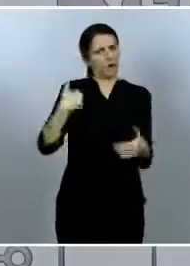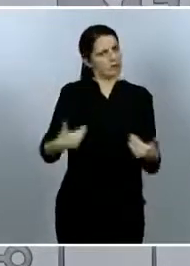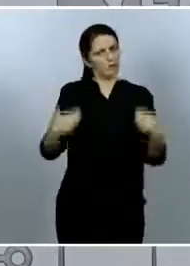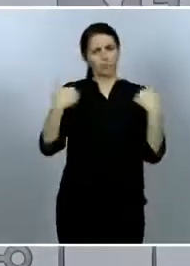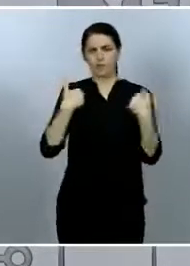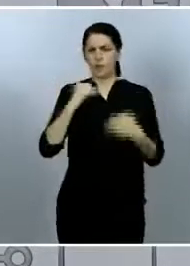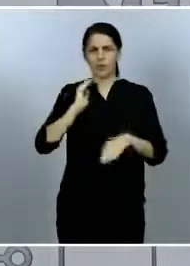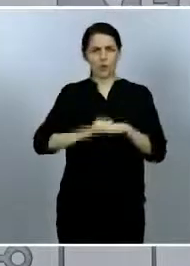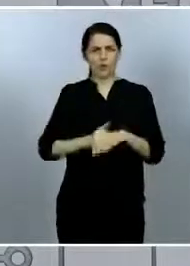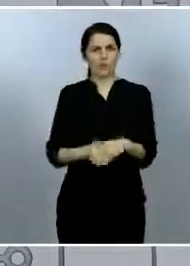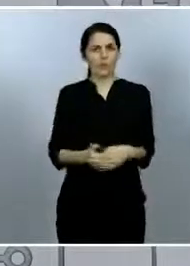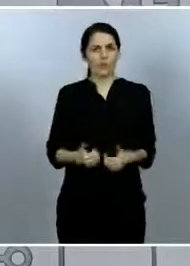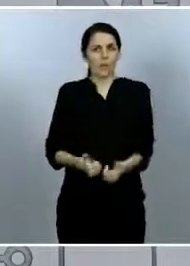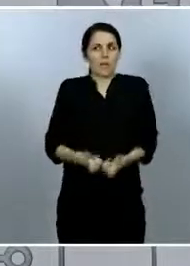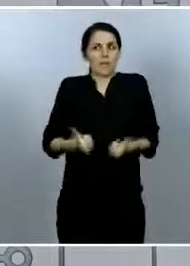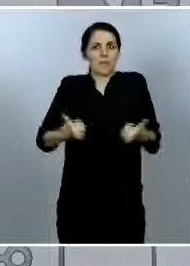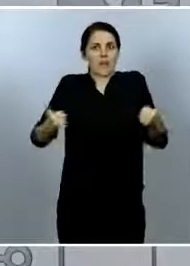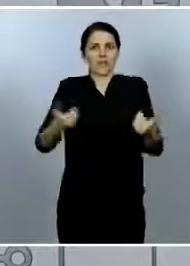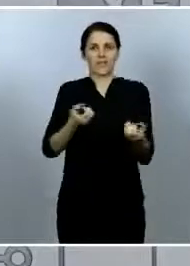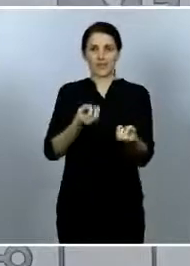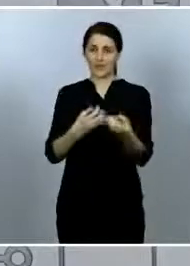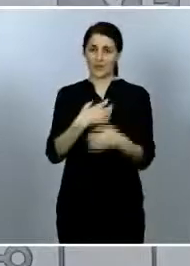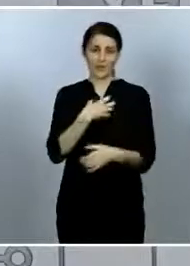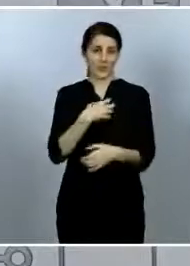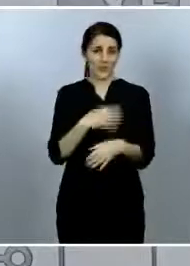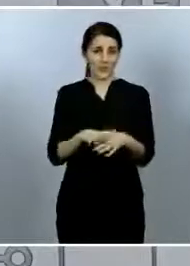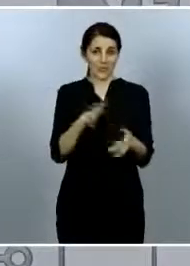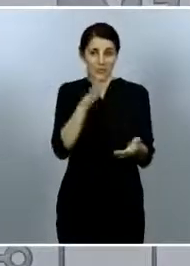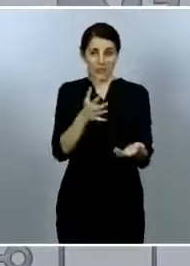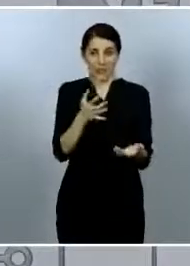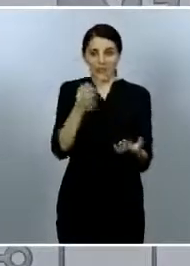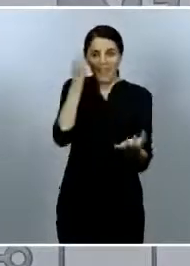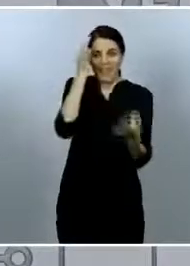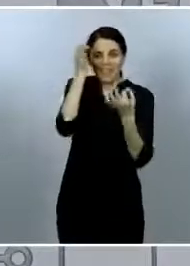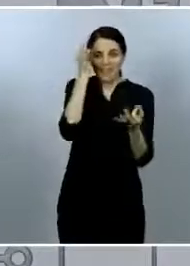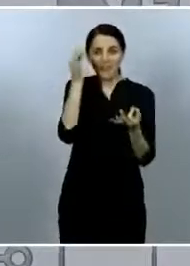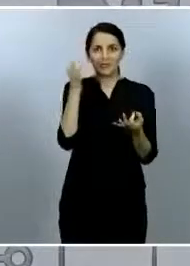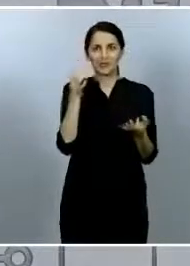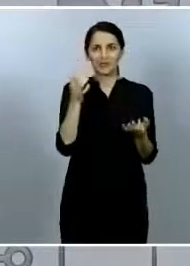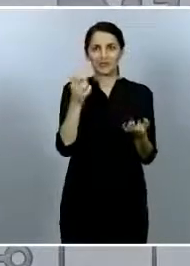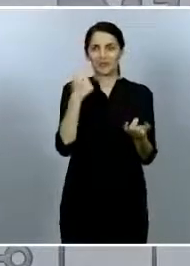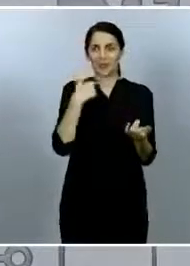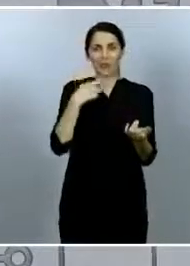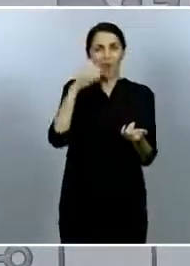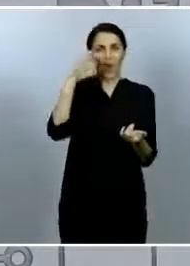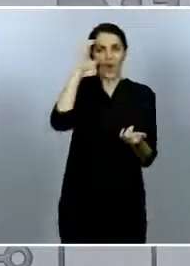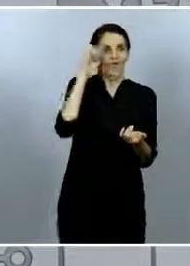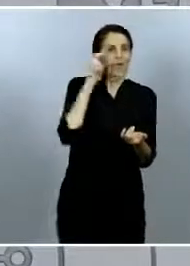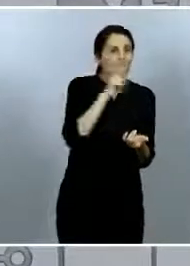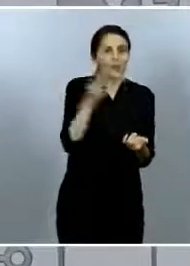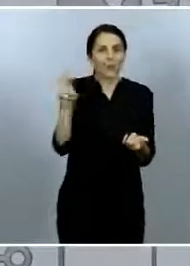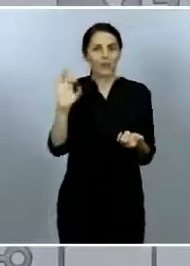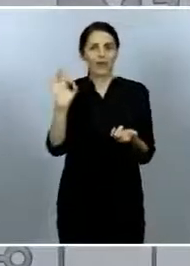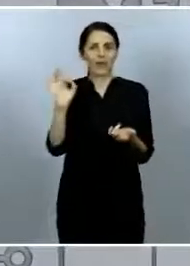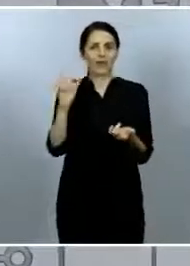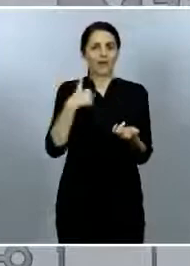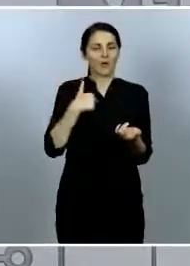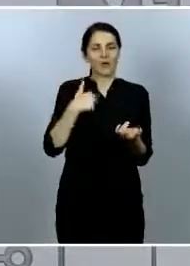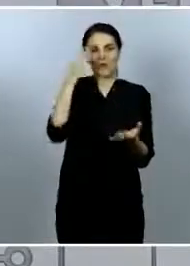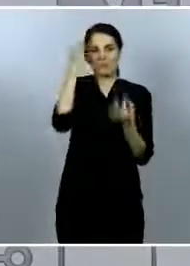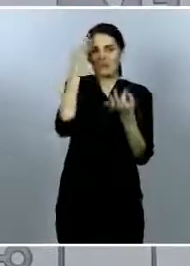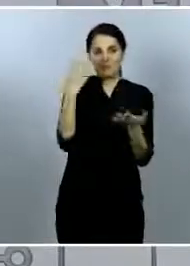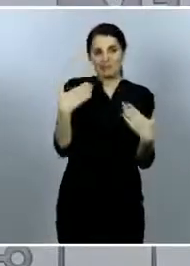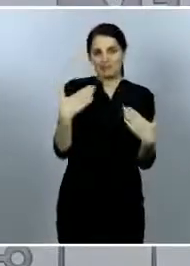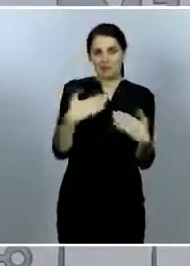información porque yo la verdad es que no tengo datos ni personales por observación ni hay datos específicos de